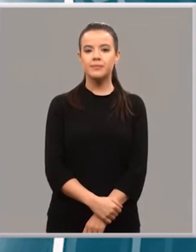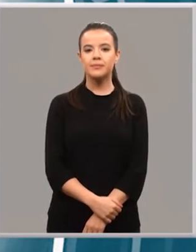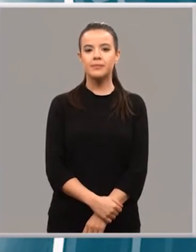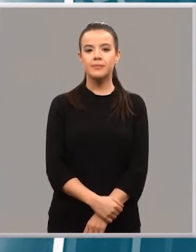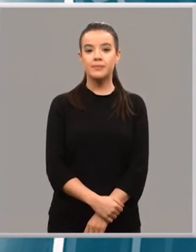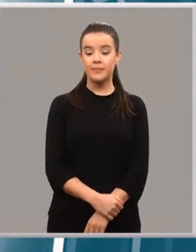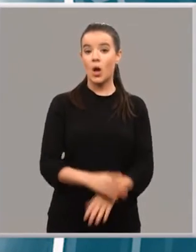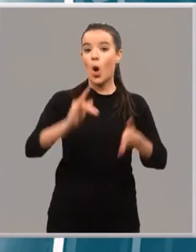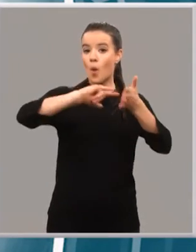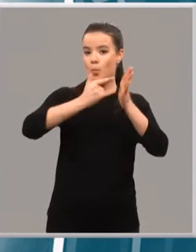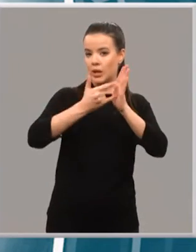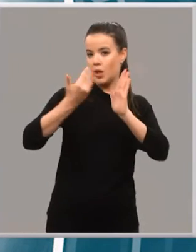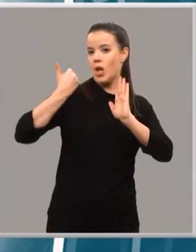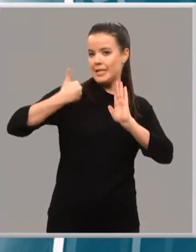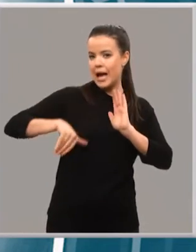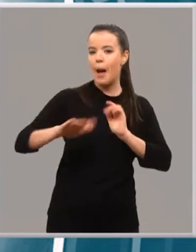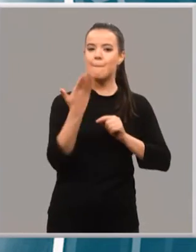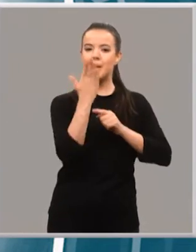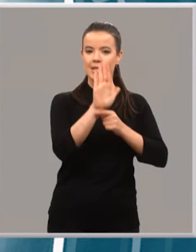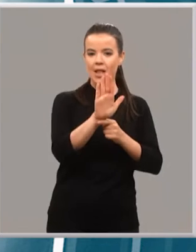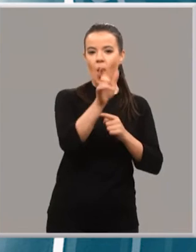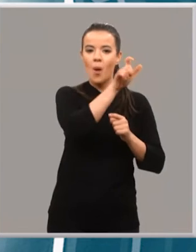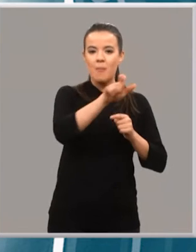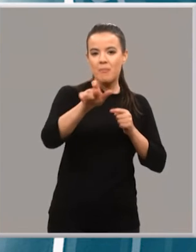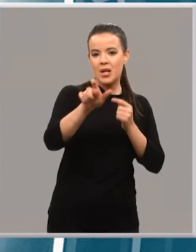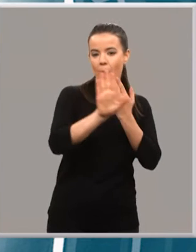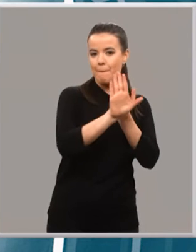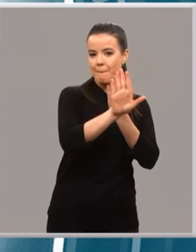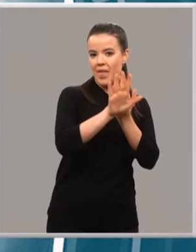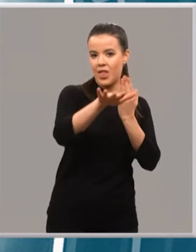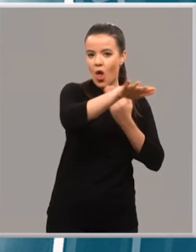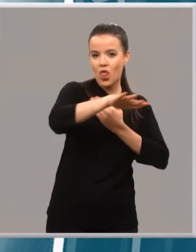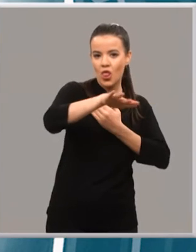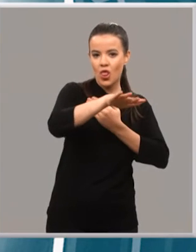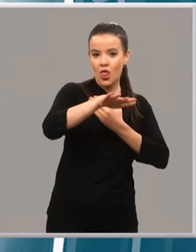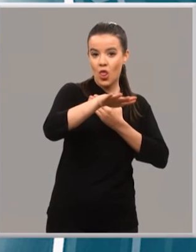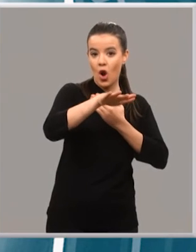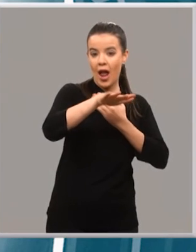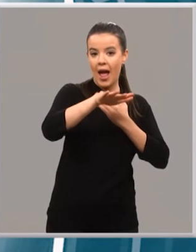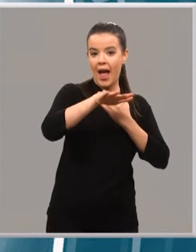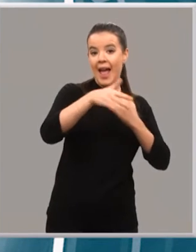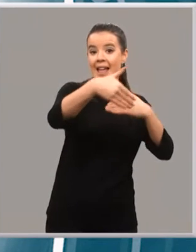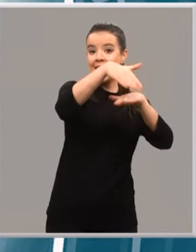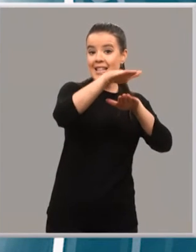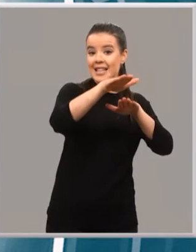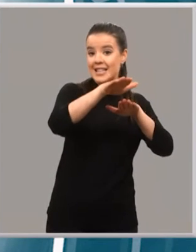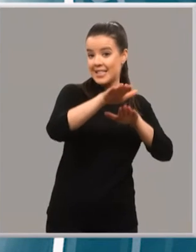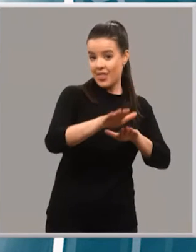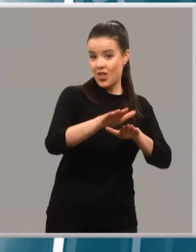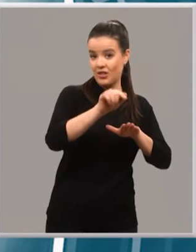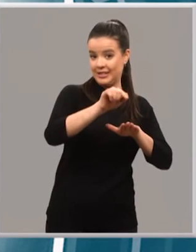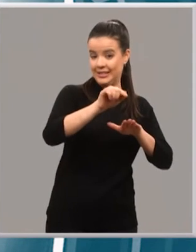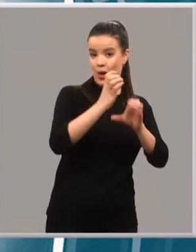El proyecto ya ha sido presentado a los vecinos de una zona como es la de la estación de autobuses que con este centro